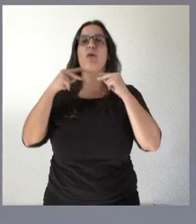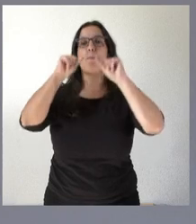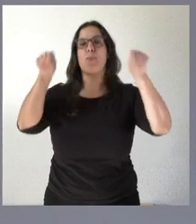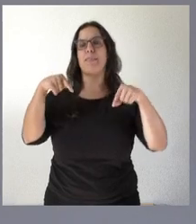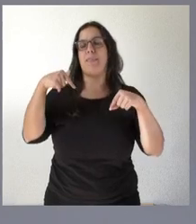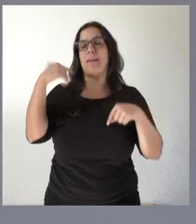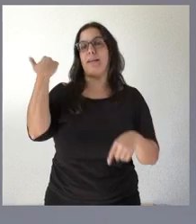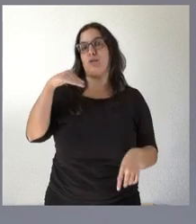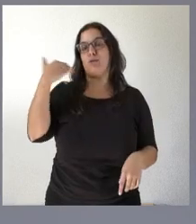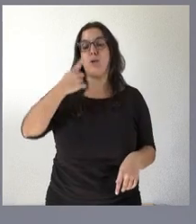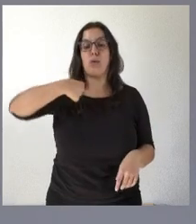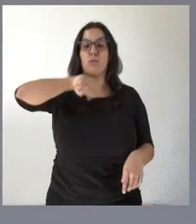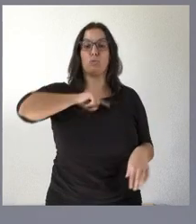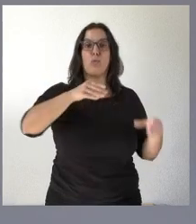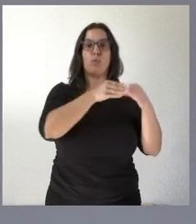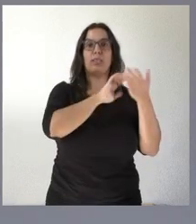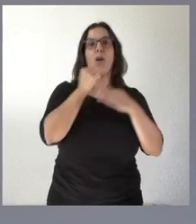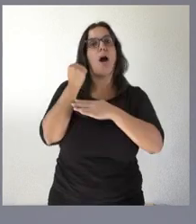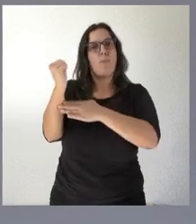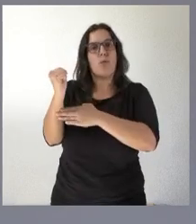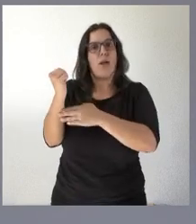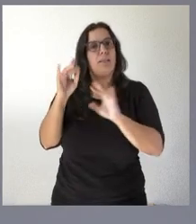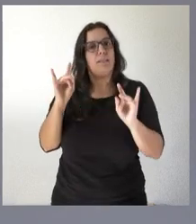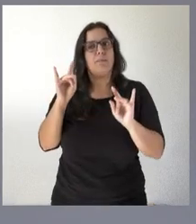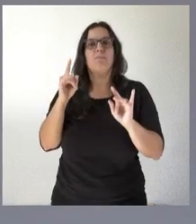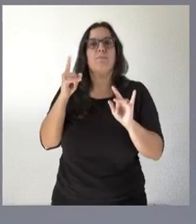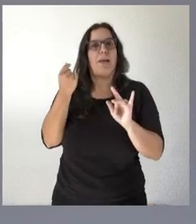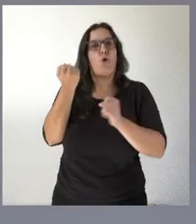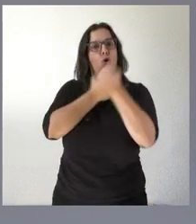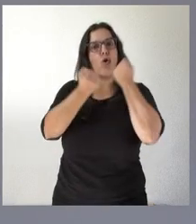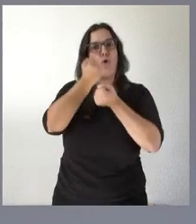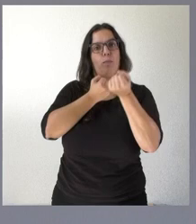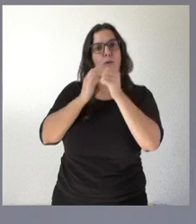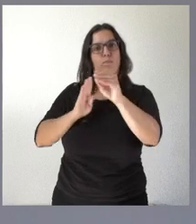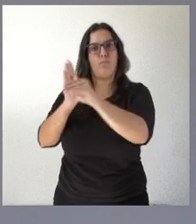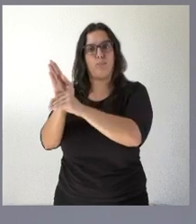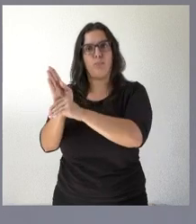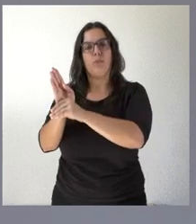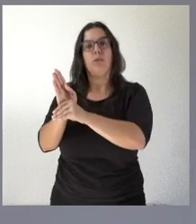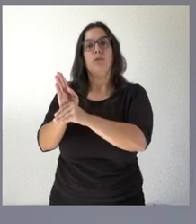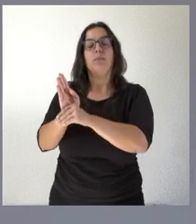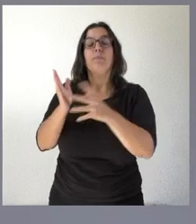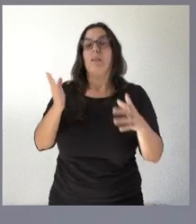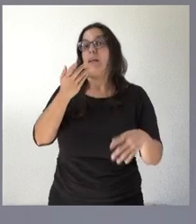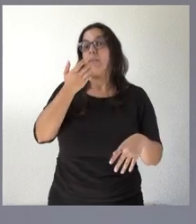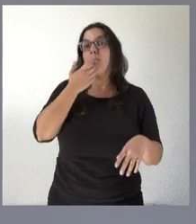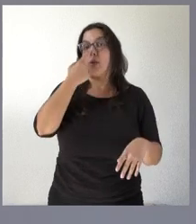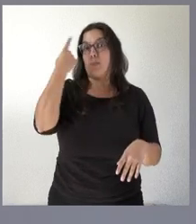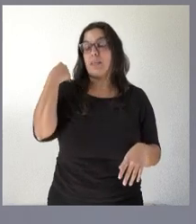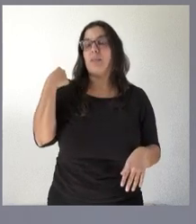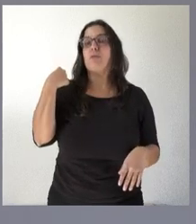y que la Junta de Castilla y León está apoyando desde el punto de vista financiero y de hecho el año pasado a través de la consejería hoy